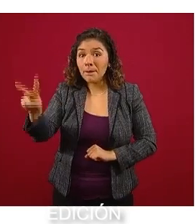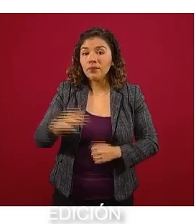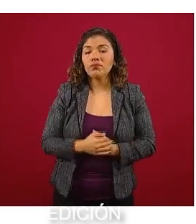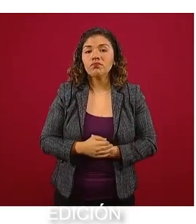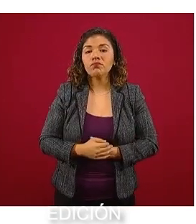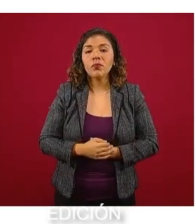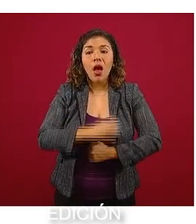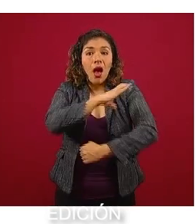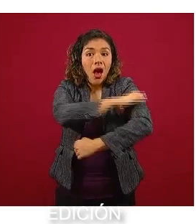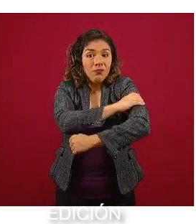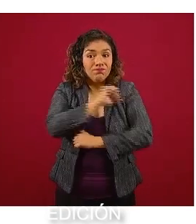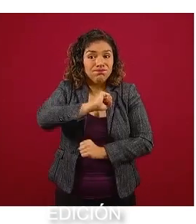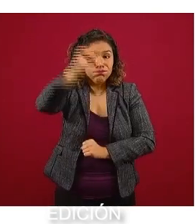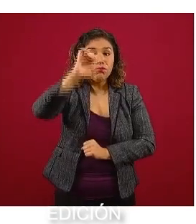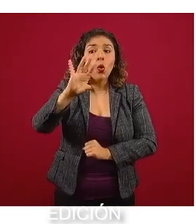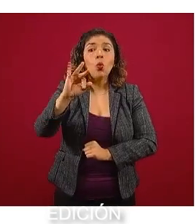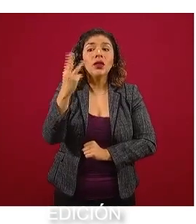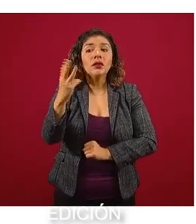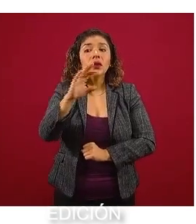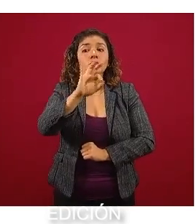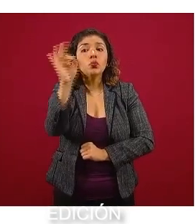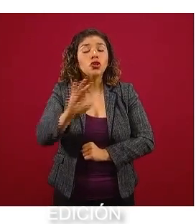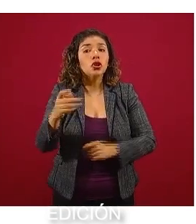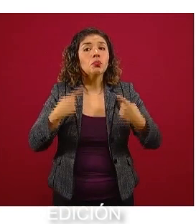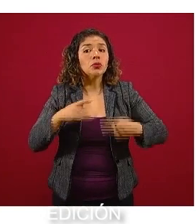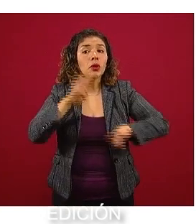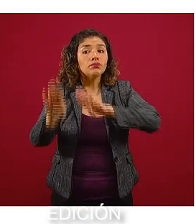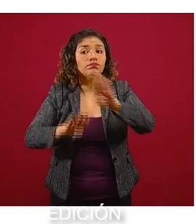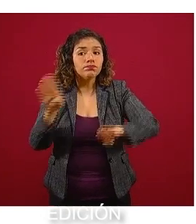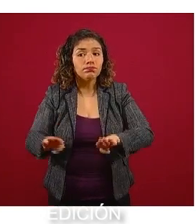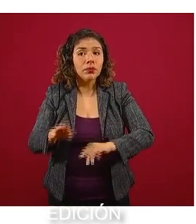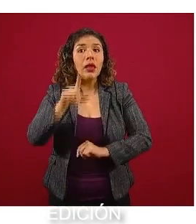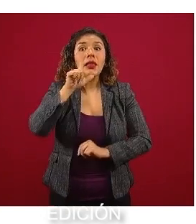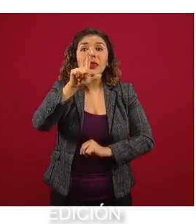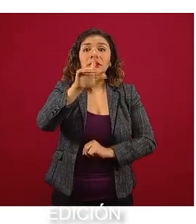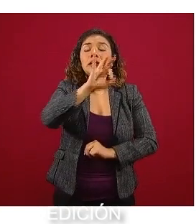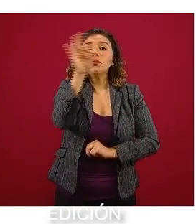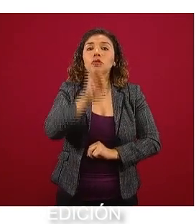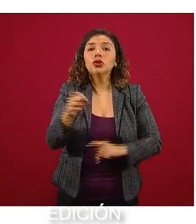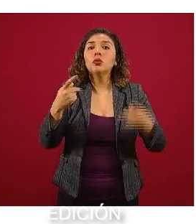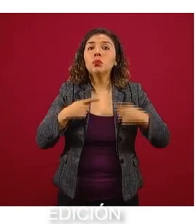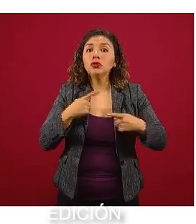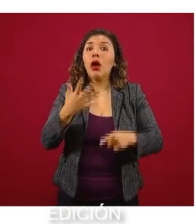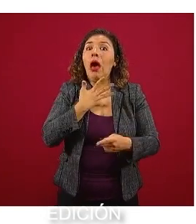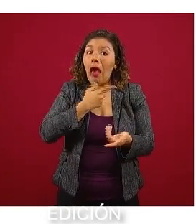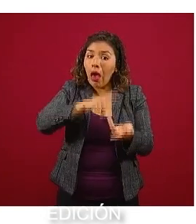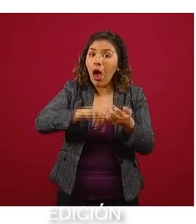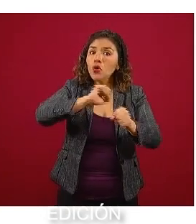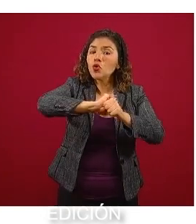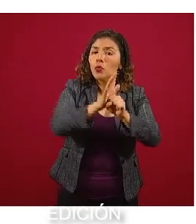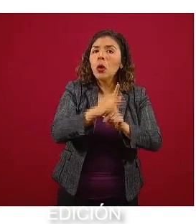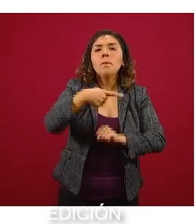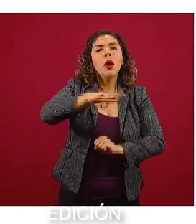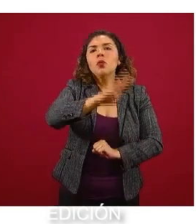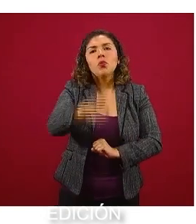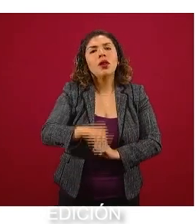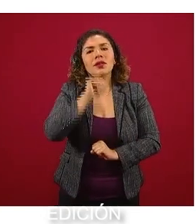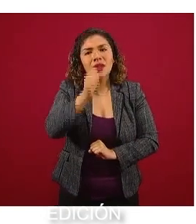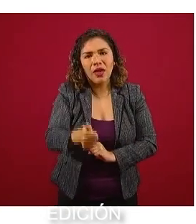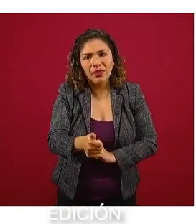43 por ciento en quienes fallecieron y 17 por ciento en quienes tuvieron COVID y no fallecieron.